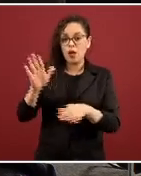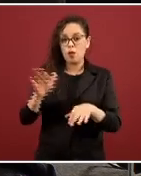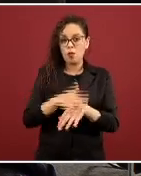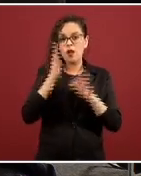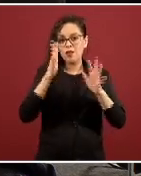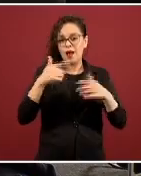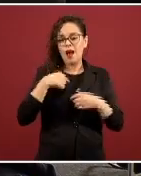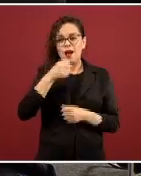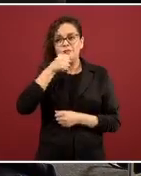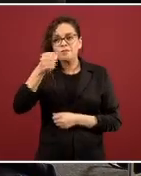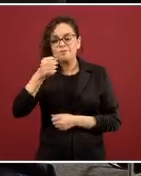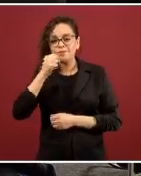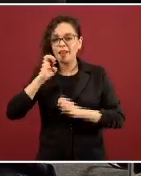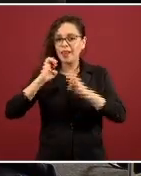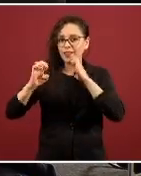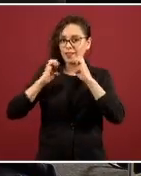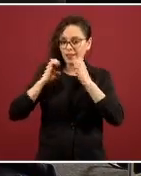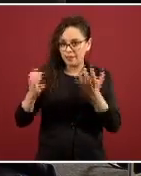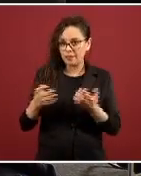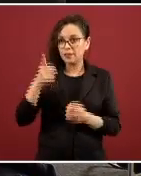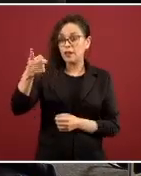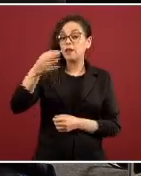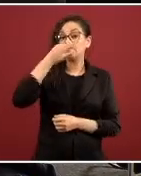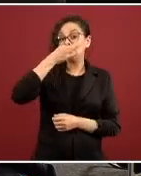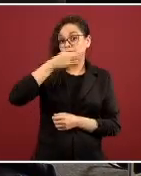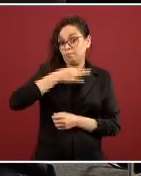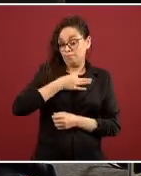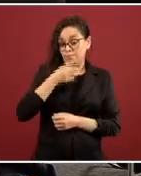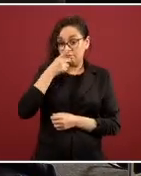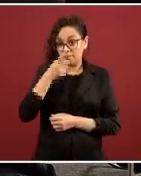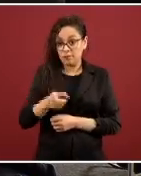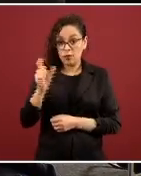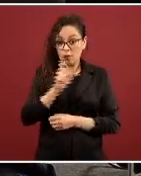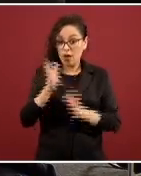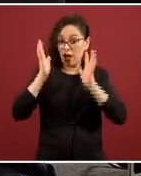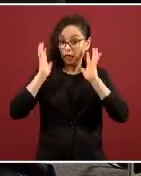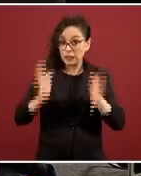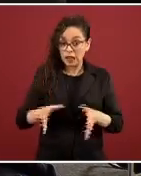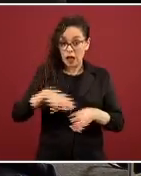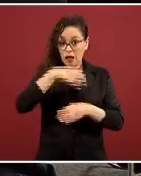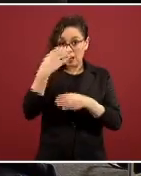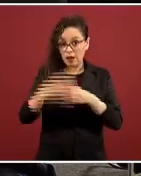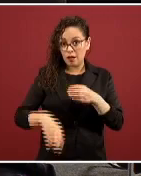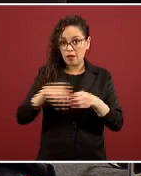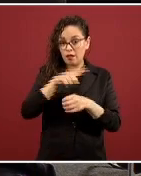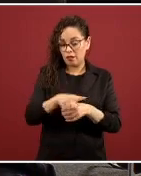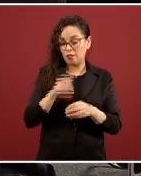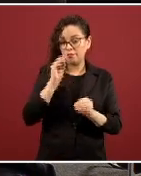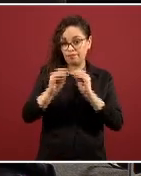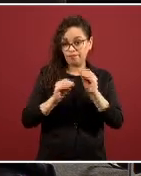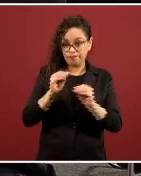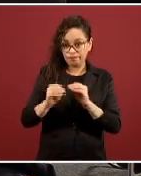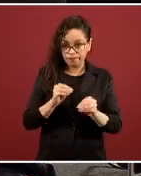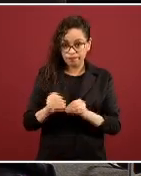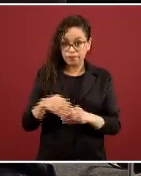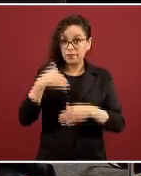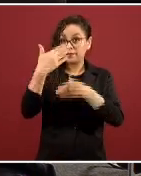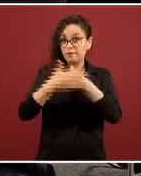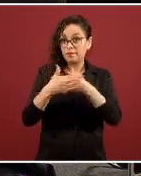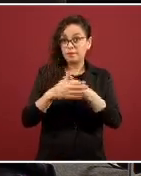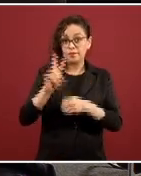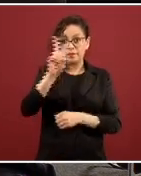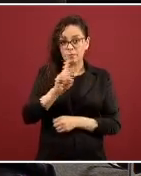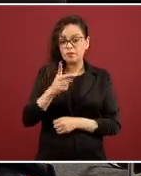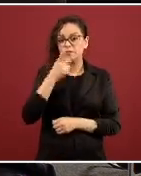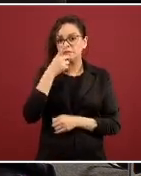nos dijeron que estos prototipos, ya cuando estén terminados, que será el próximo viernes, costarán entre dos